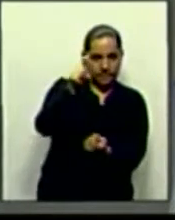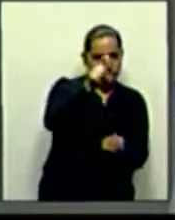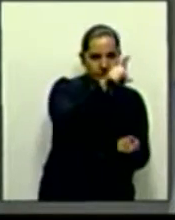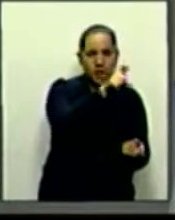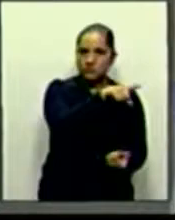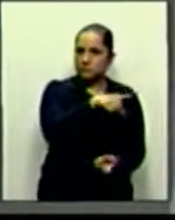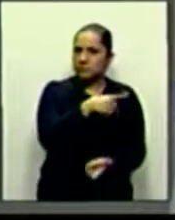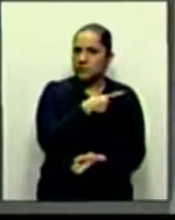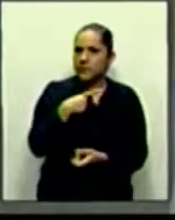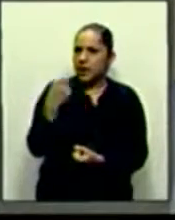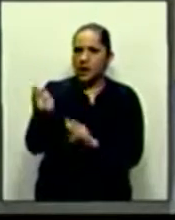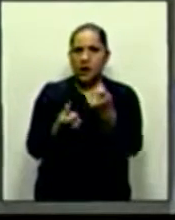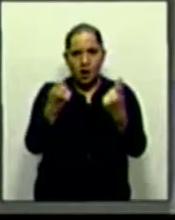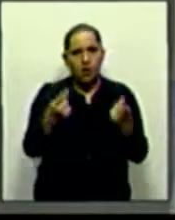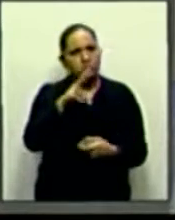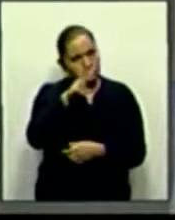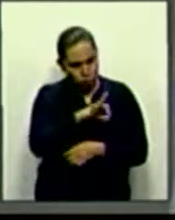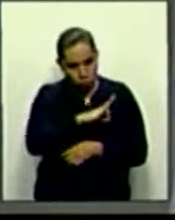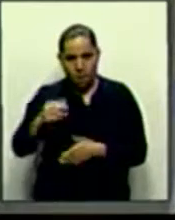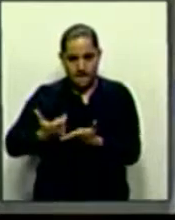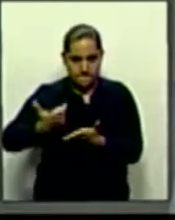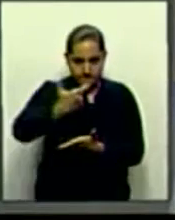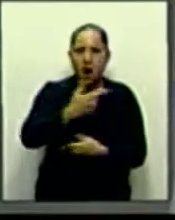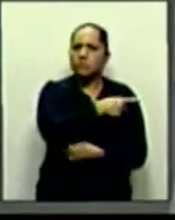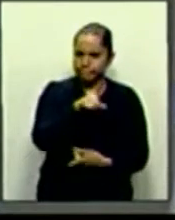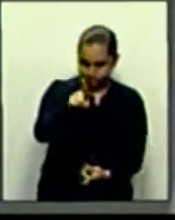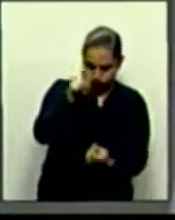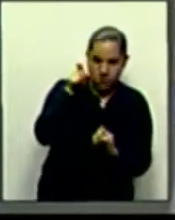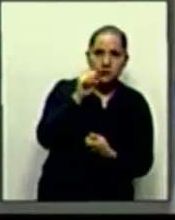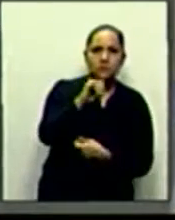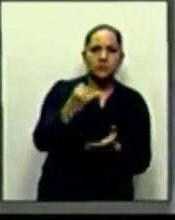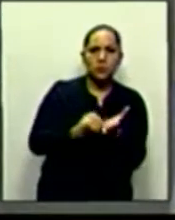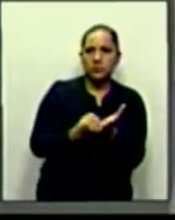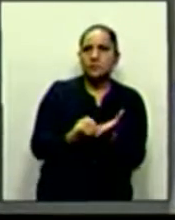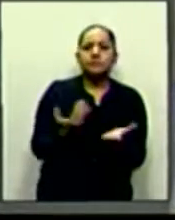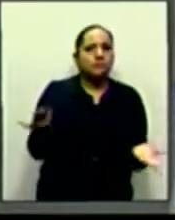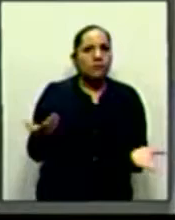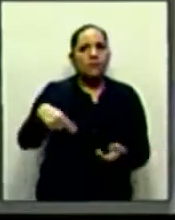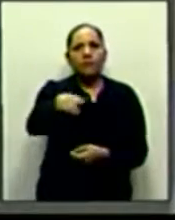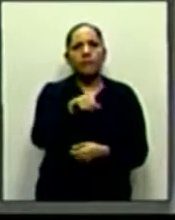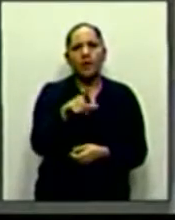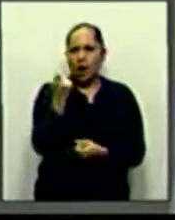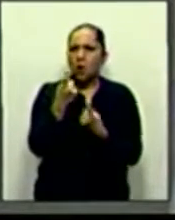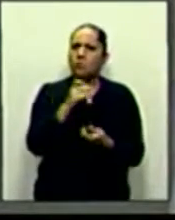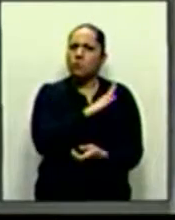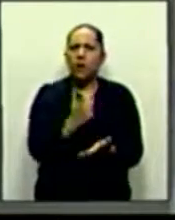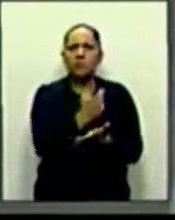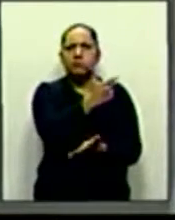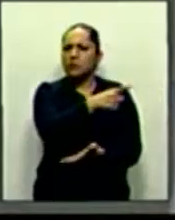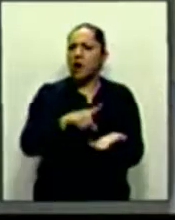cuentan con la capacidad de pago y de esta forma evitar que se abuse de las figuras de